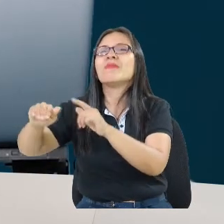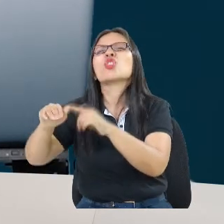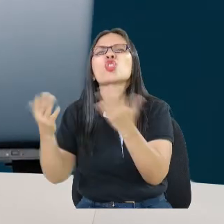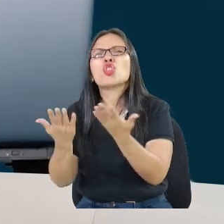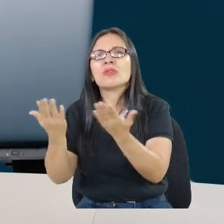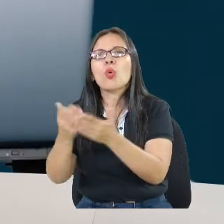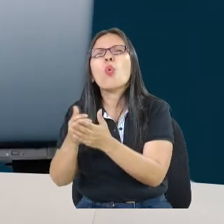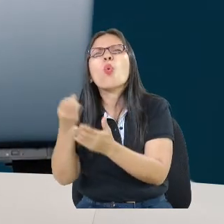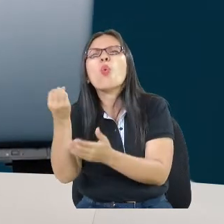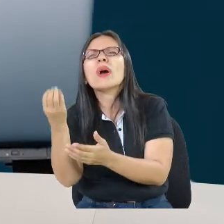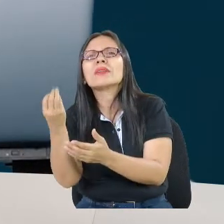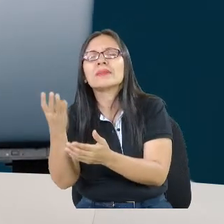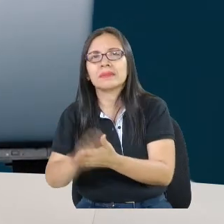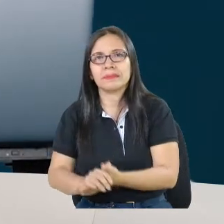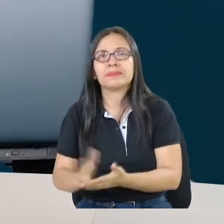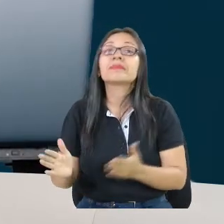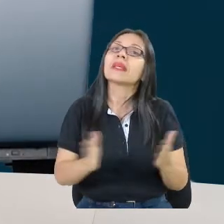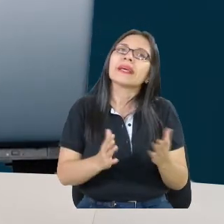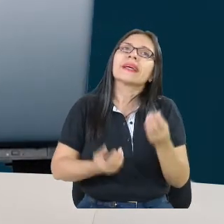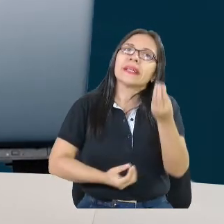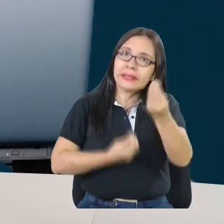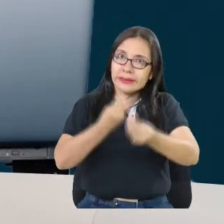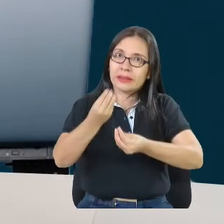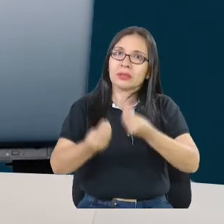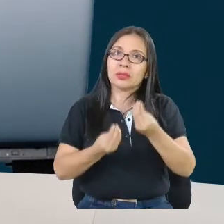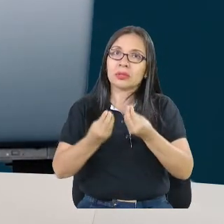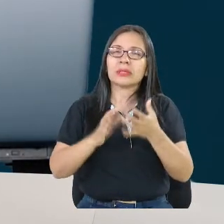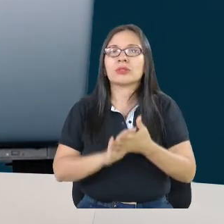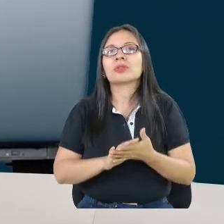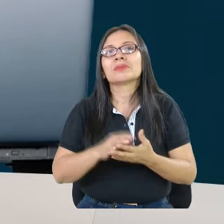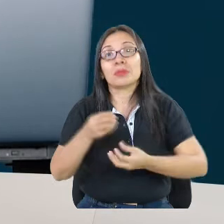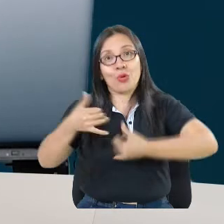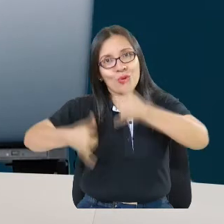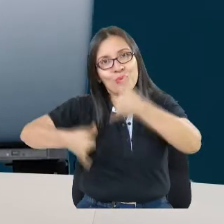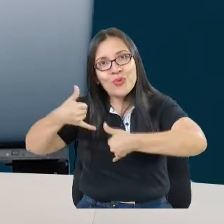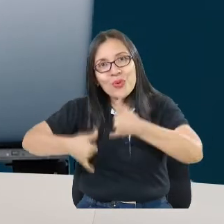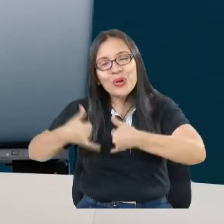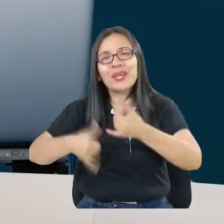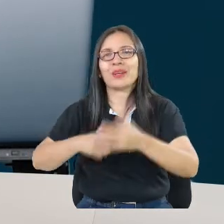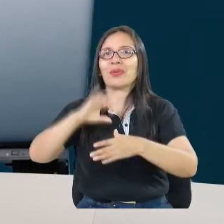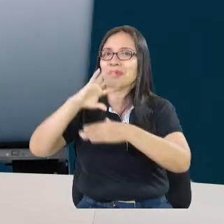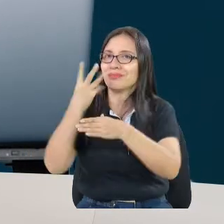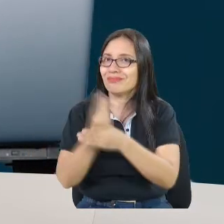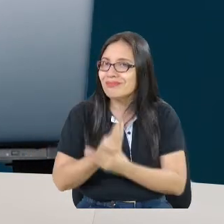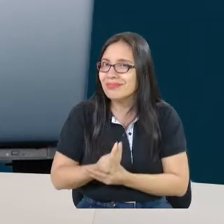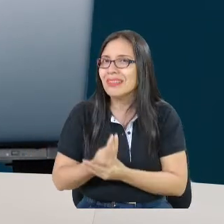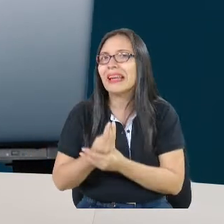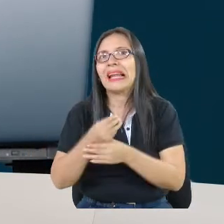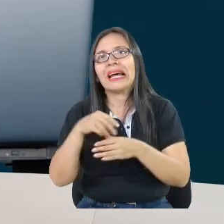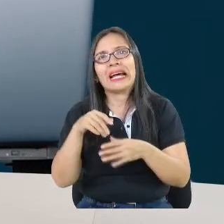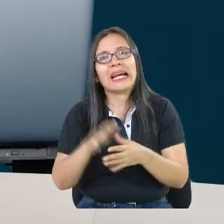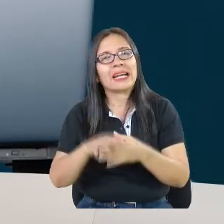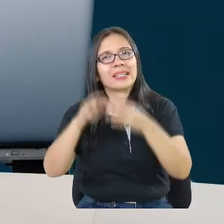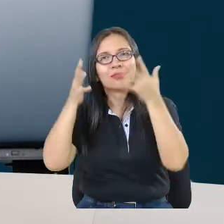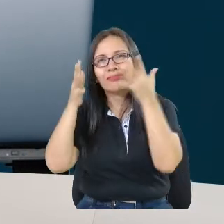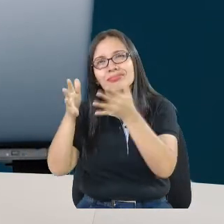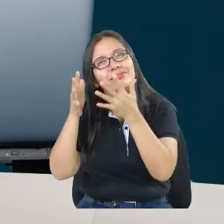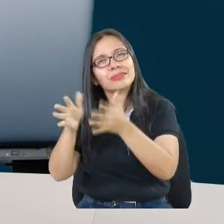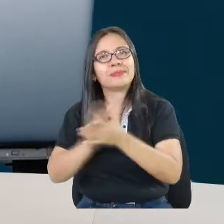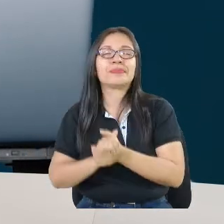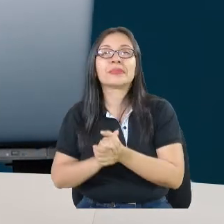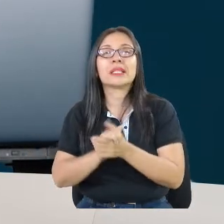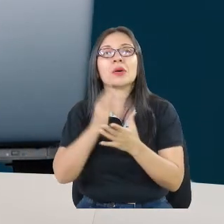Y eso lo hacemos pues a través, como ya les dije, el juego, el arte y lúdica y a través de unas experiencias.